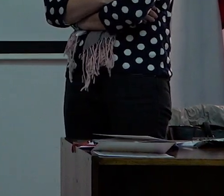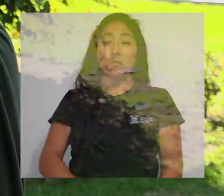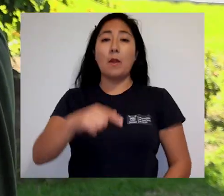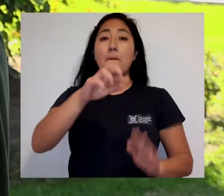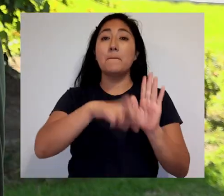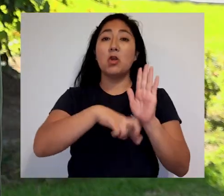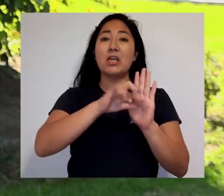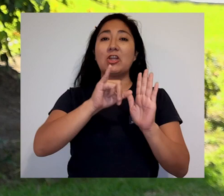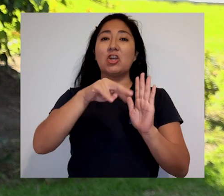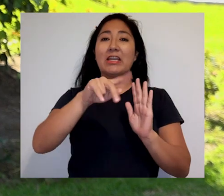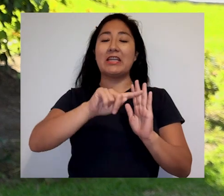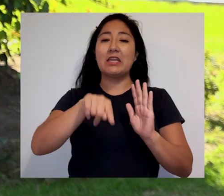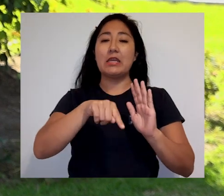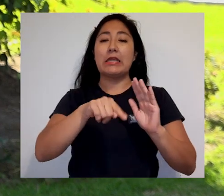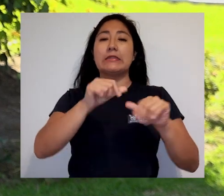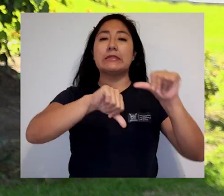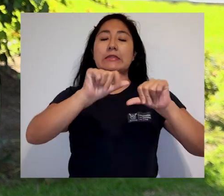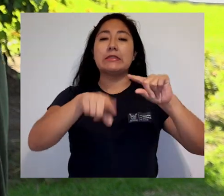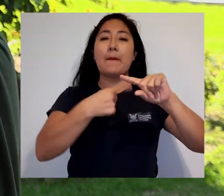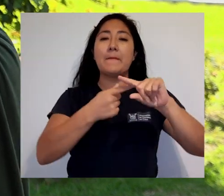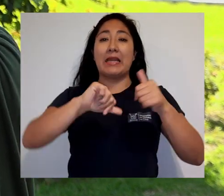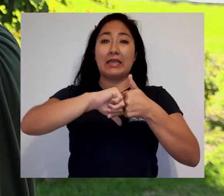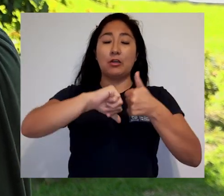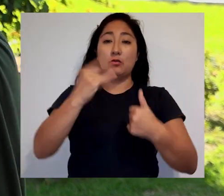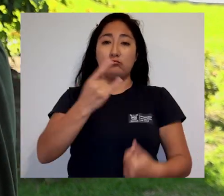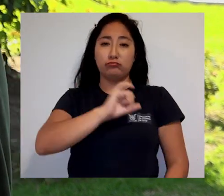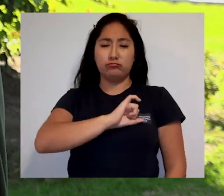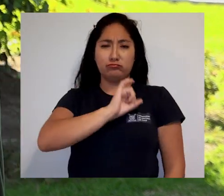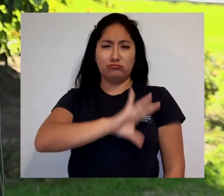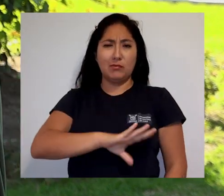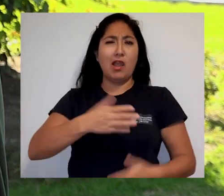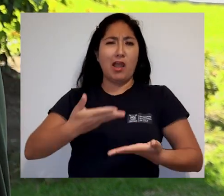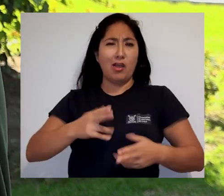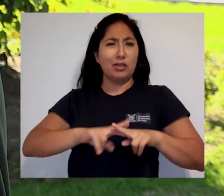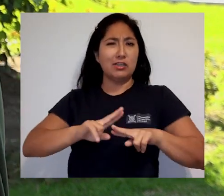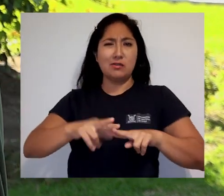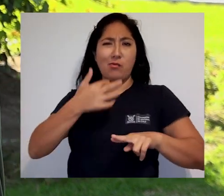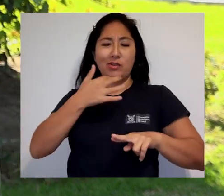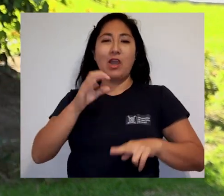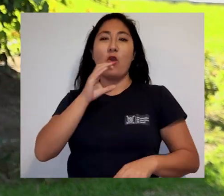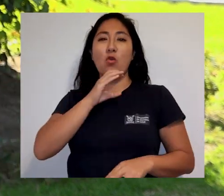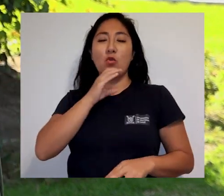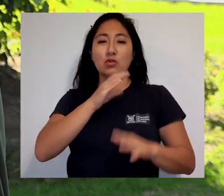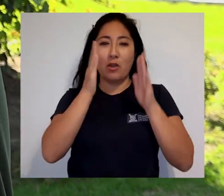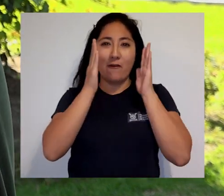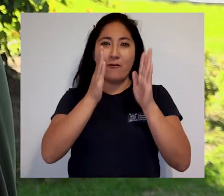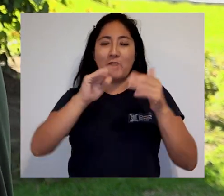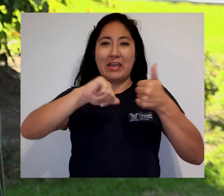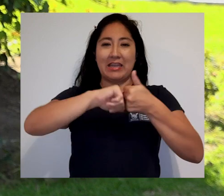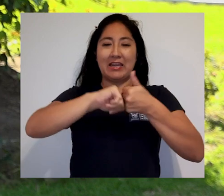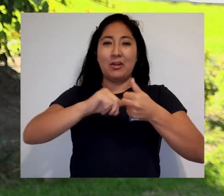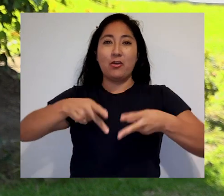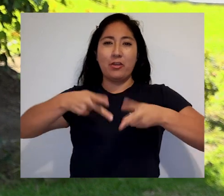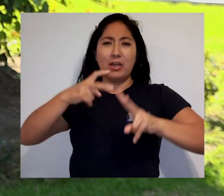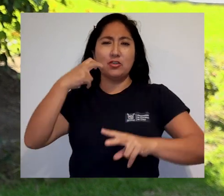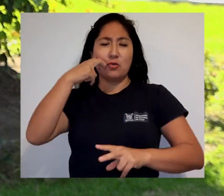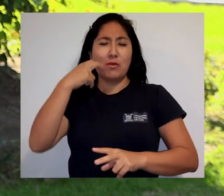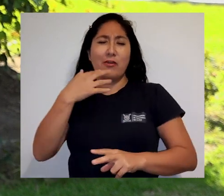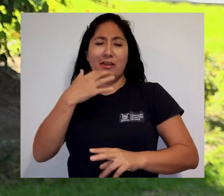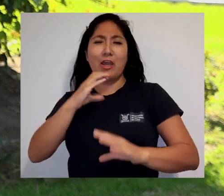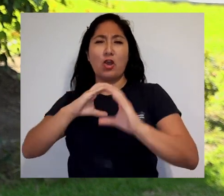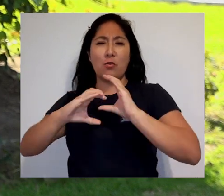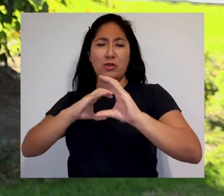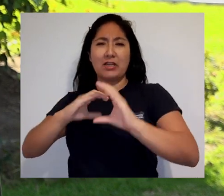Desde el proyecto INES Ciencia más Género USACH estamos inaugurando el curso llamado Enfoque de Género y Derechos Humanos en las